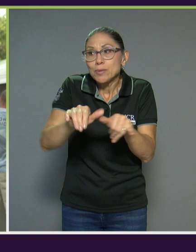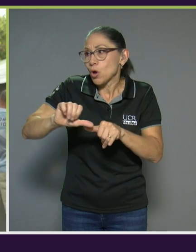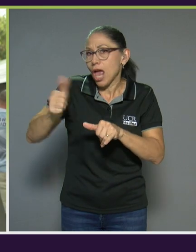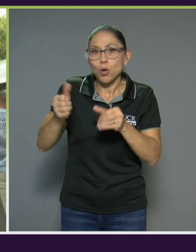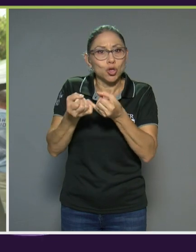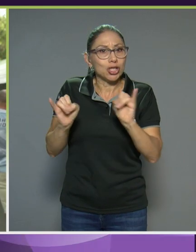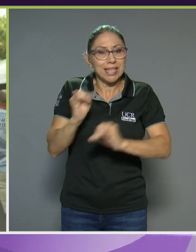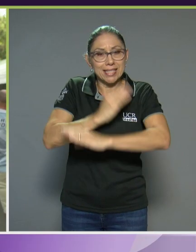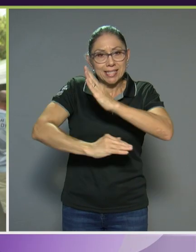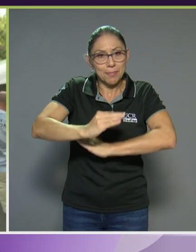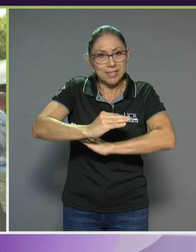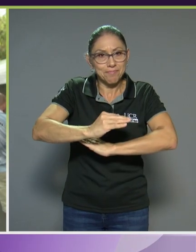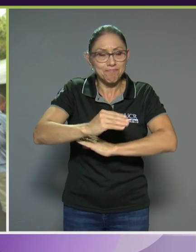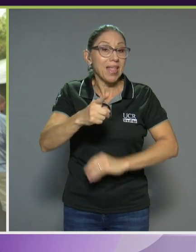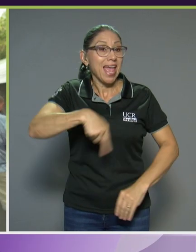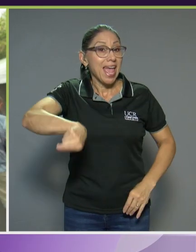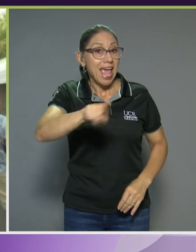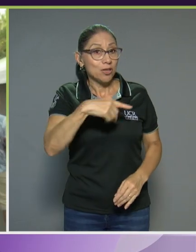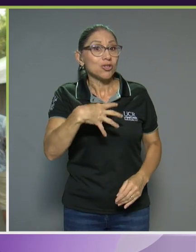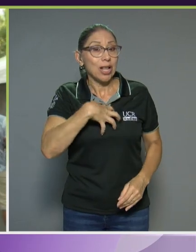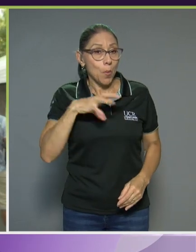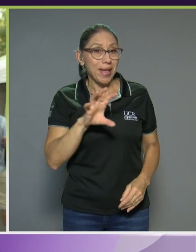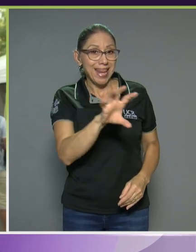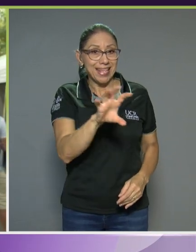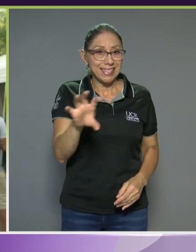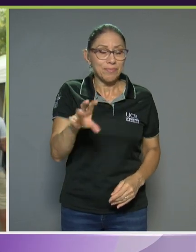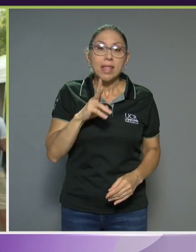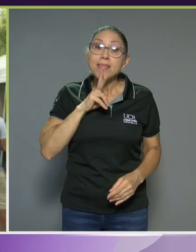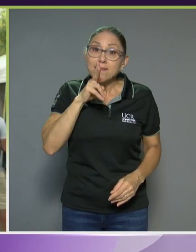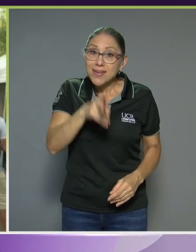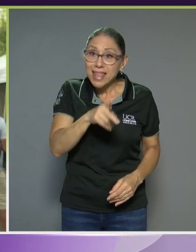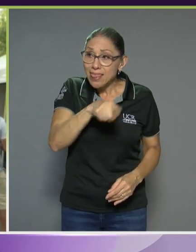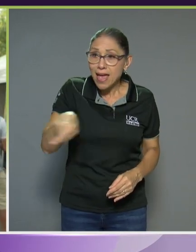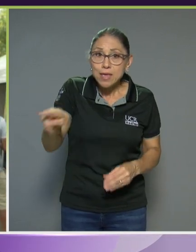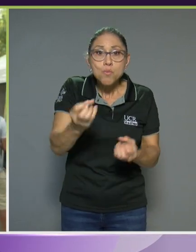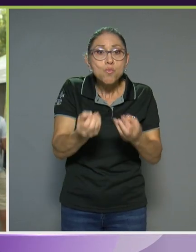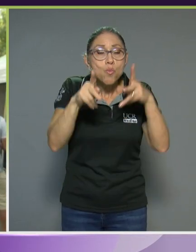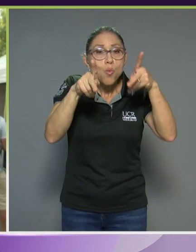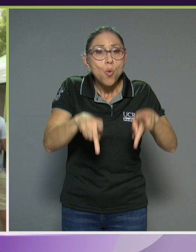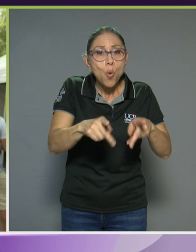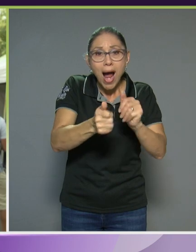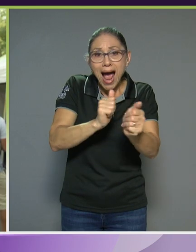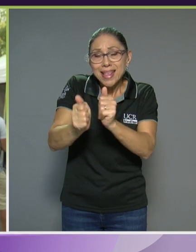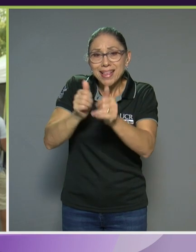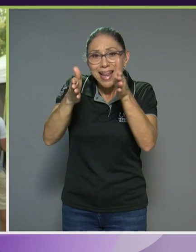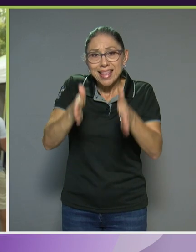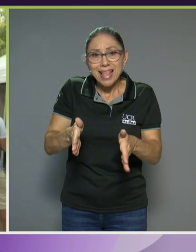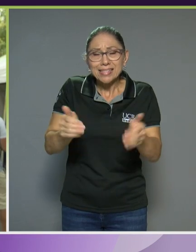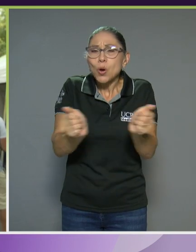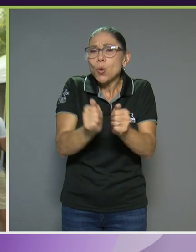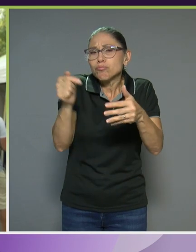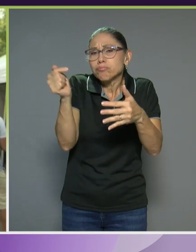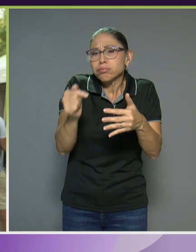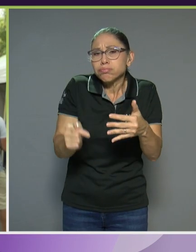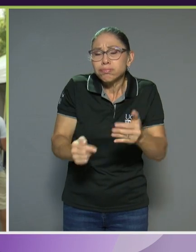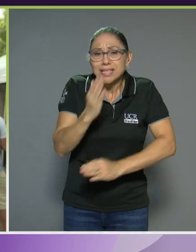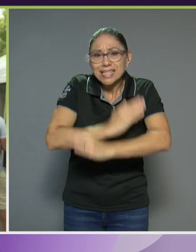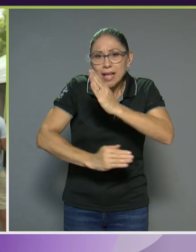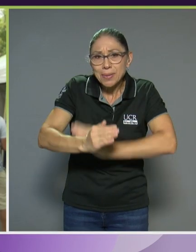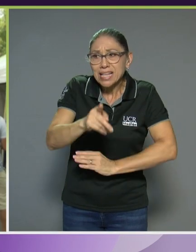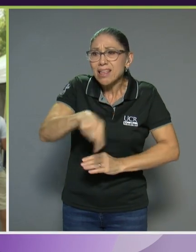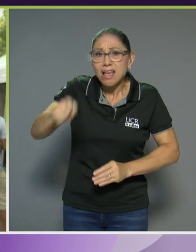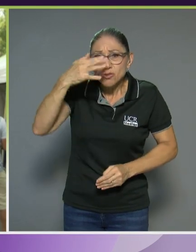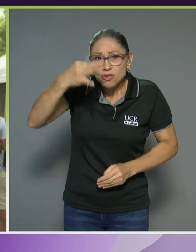Que ellos se lo merecen. La verdad es que hay mucho atleta, muchas personas con todo tipo de discapacidades que creen que su día